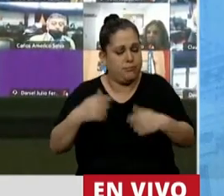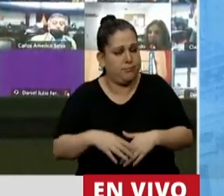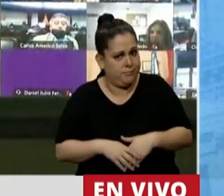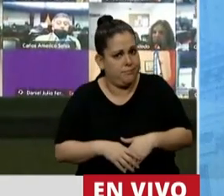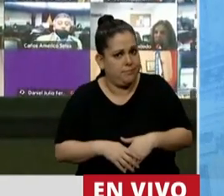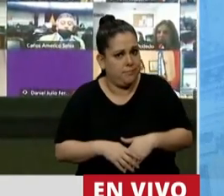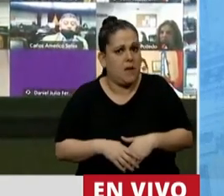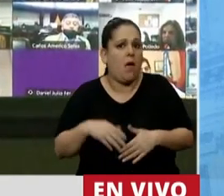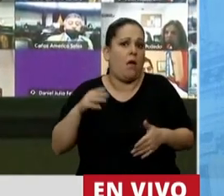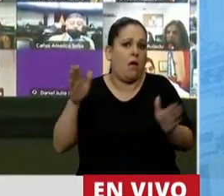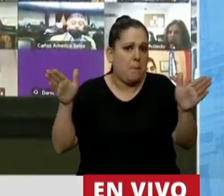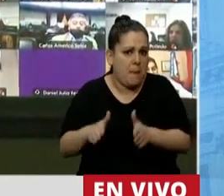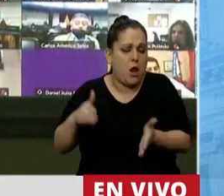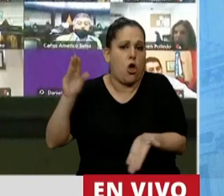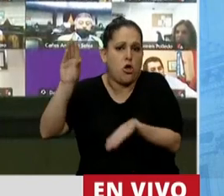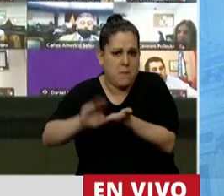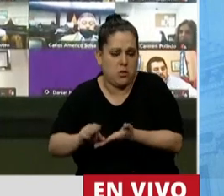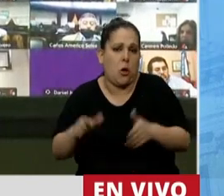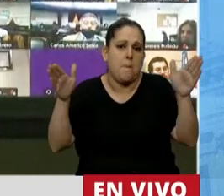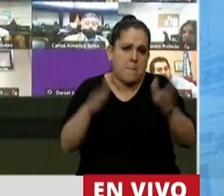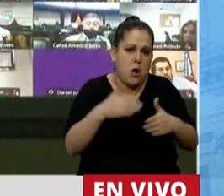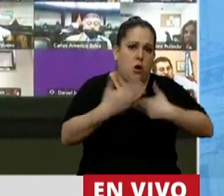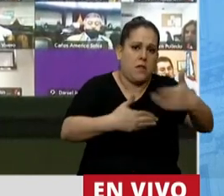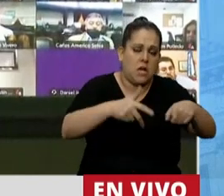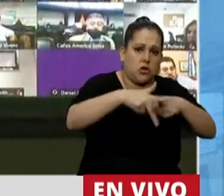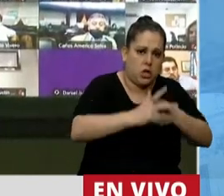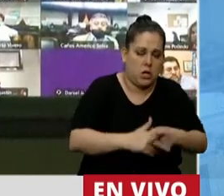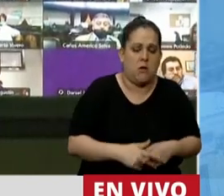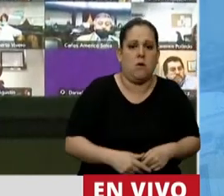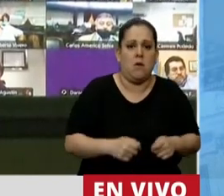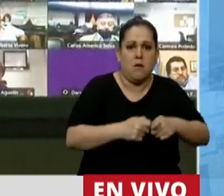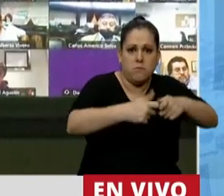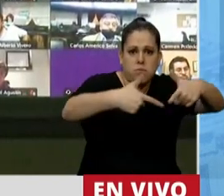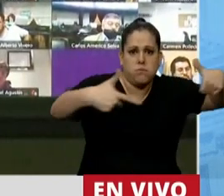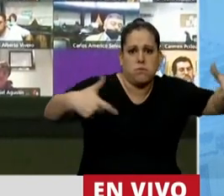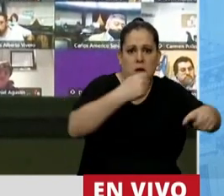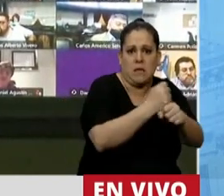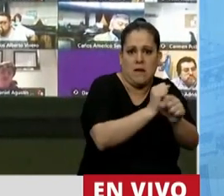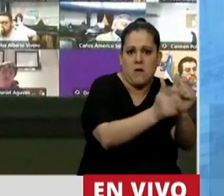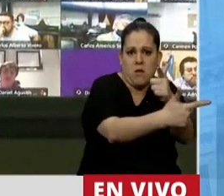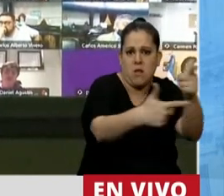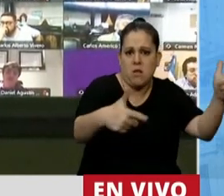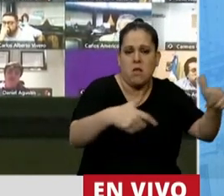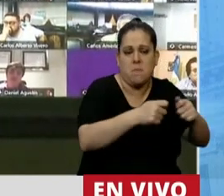Menos inversión, menos desarrollo tecnológico, más desempleo y menos confianza.